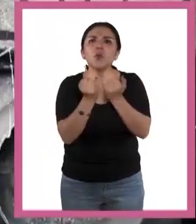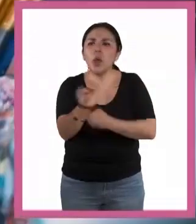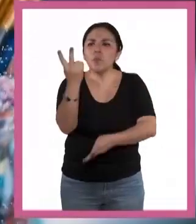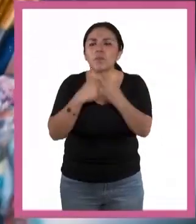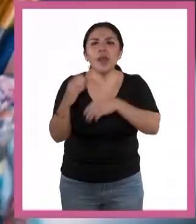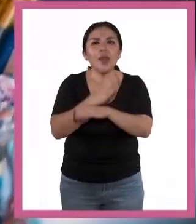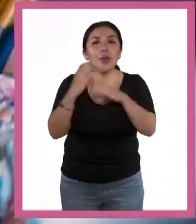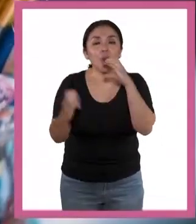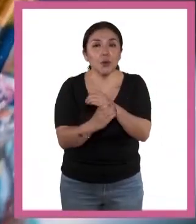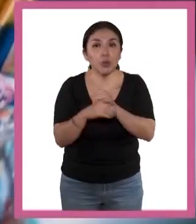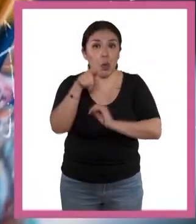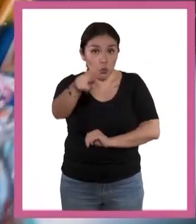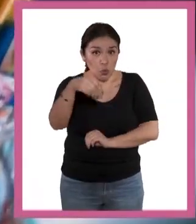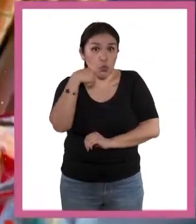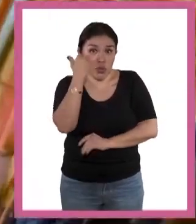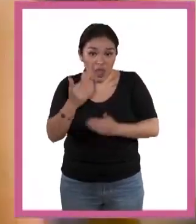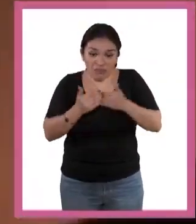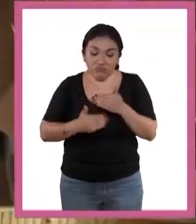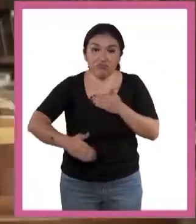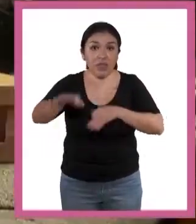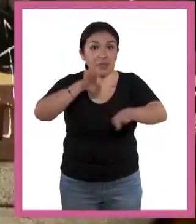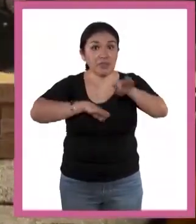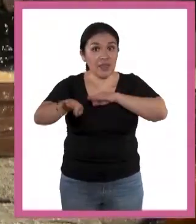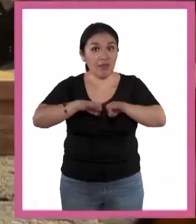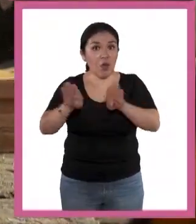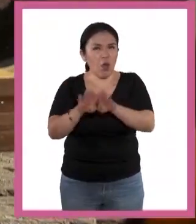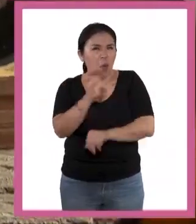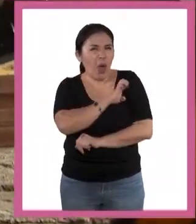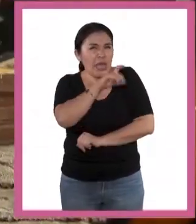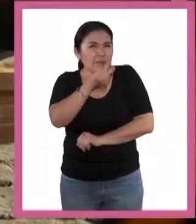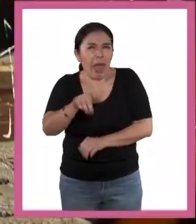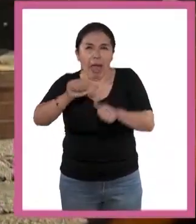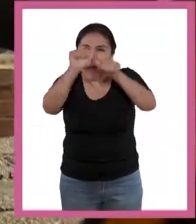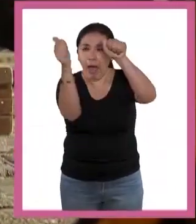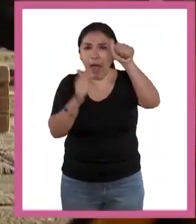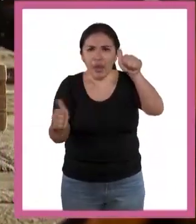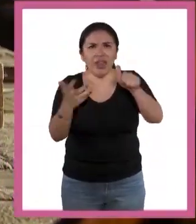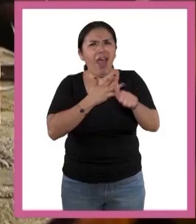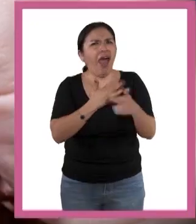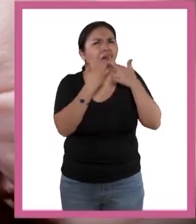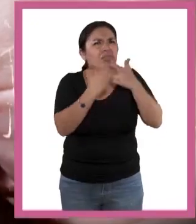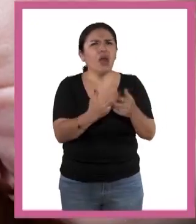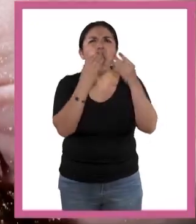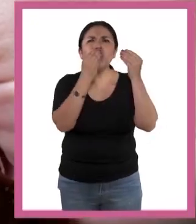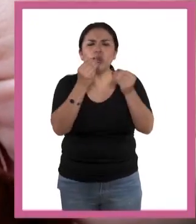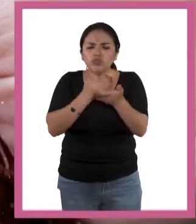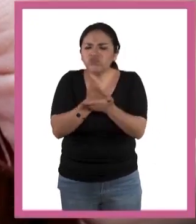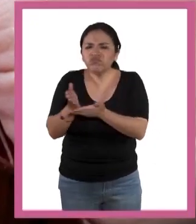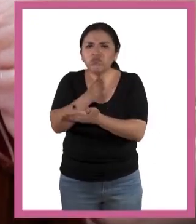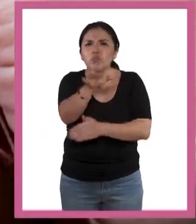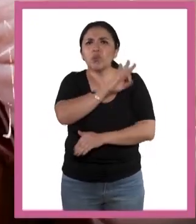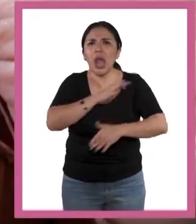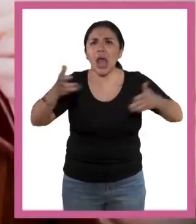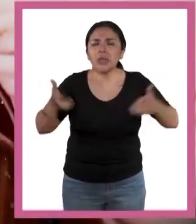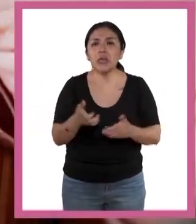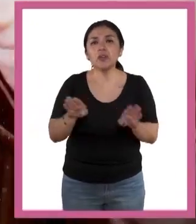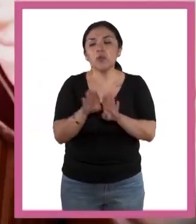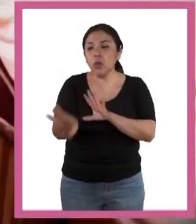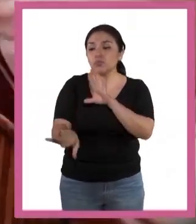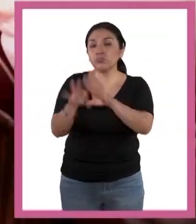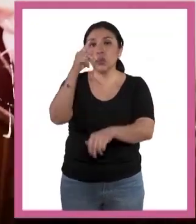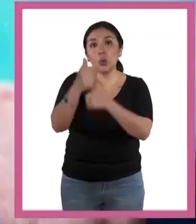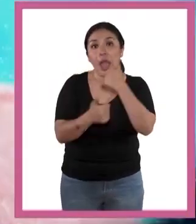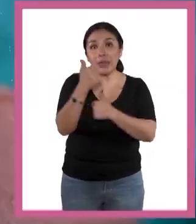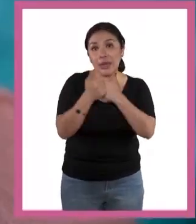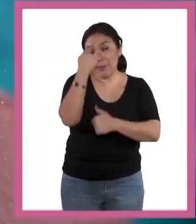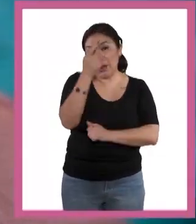produce. Si te quieres dedicar a ser un trabajador especializado en arte, hay muchos caminos para hacerlo. Desde elegir una